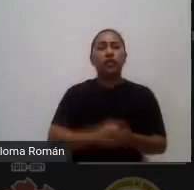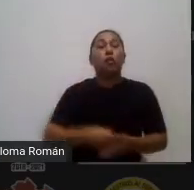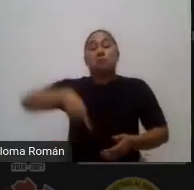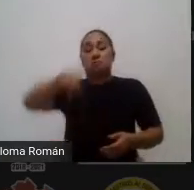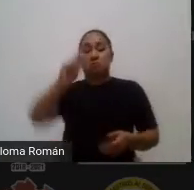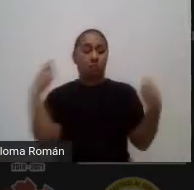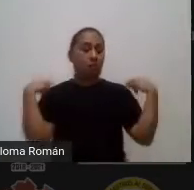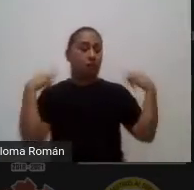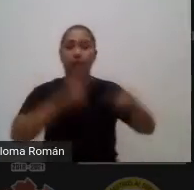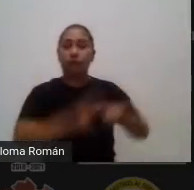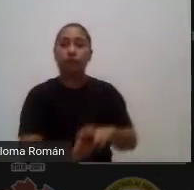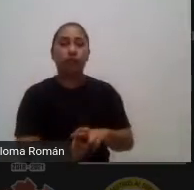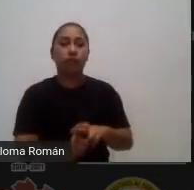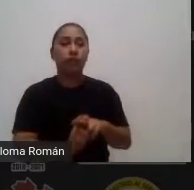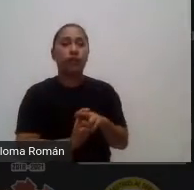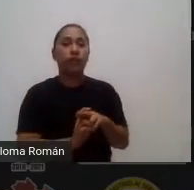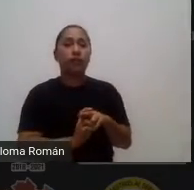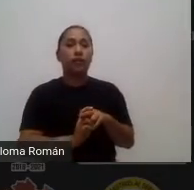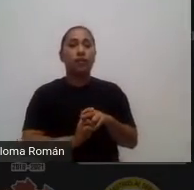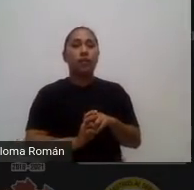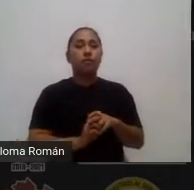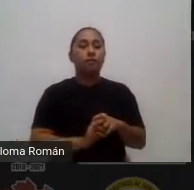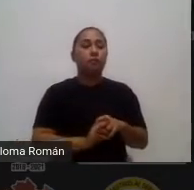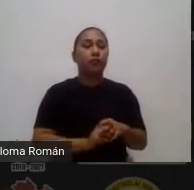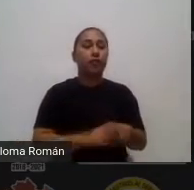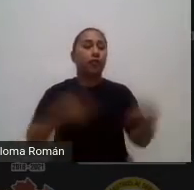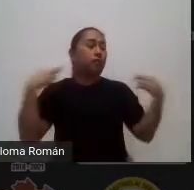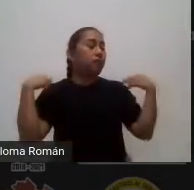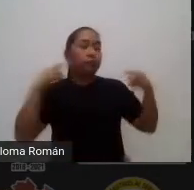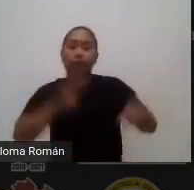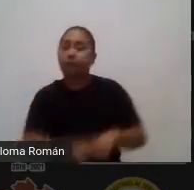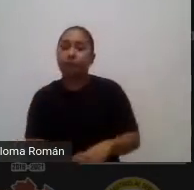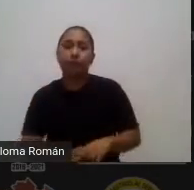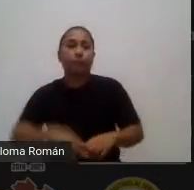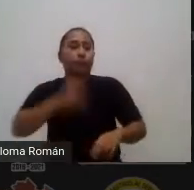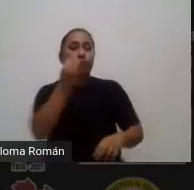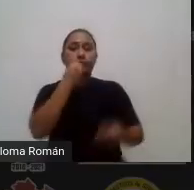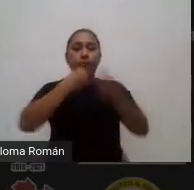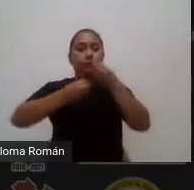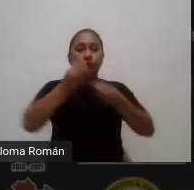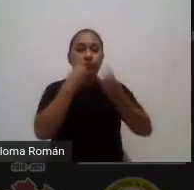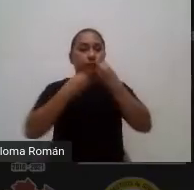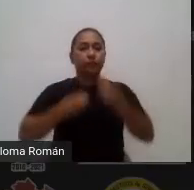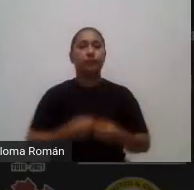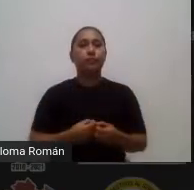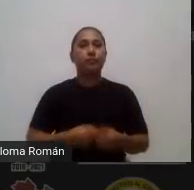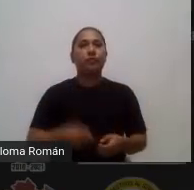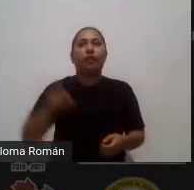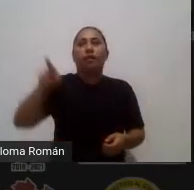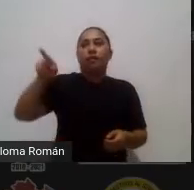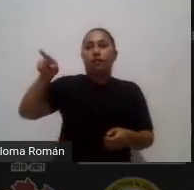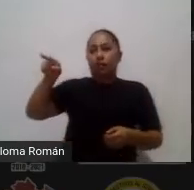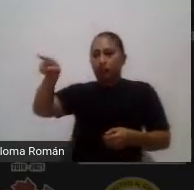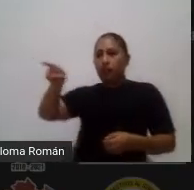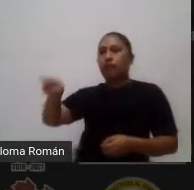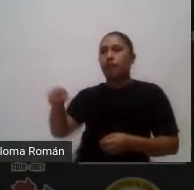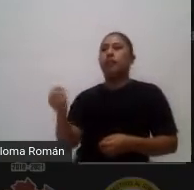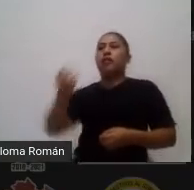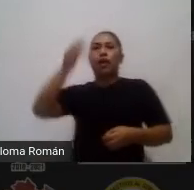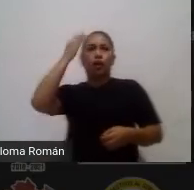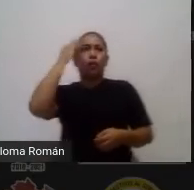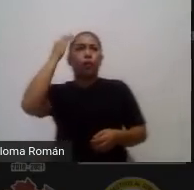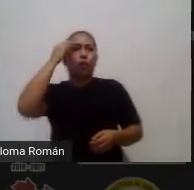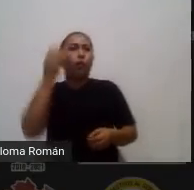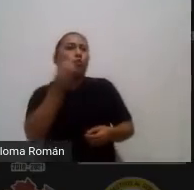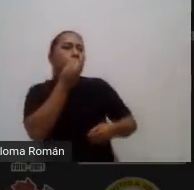justamente a lo mejor del taller de cocina o la maestra ella incluso lleva la dieta keto para ella ella